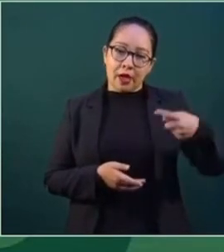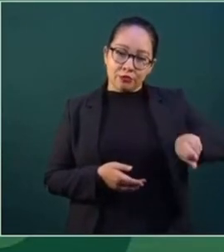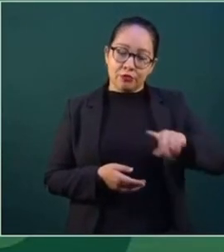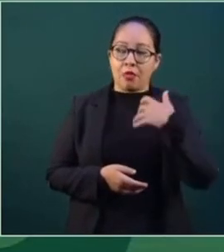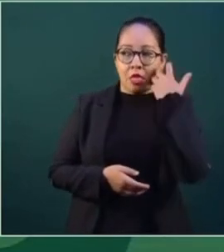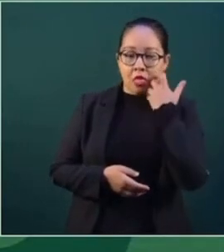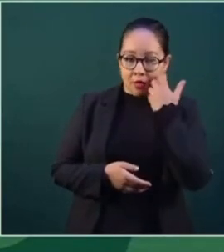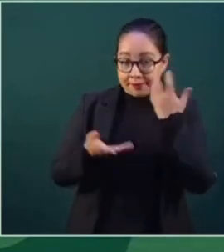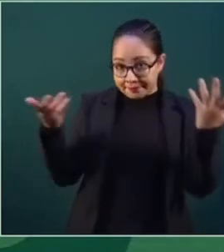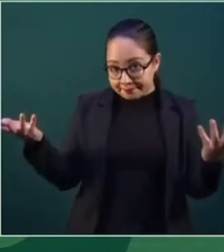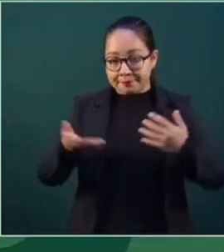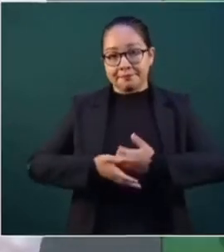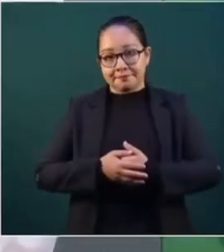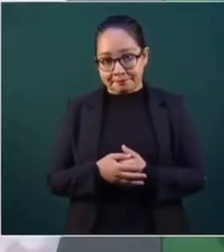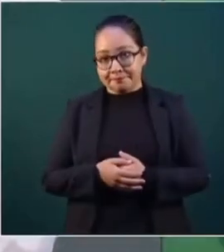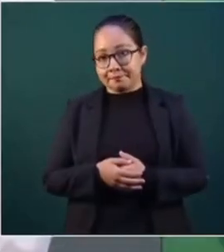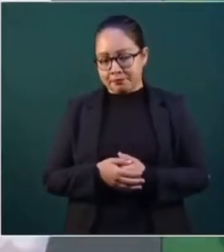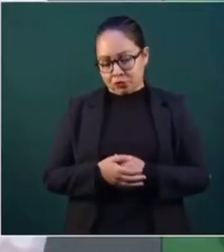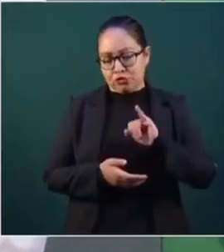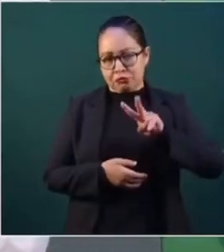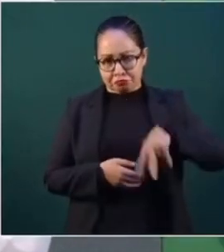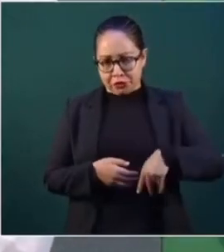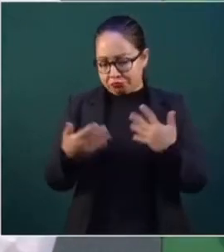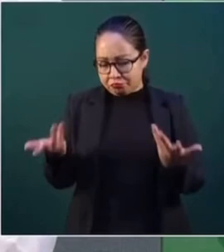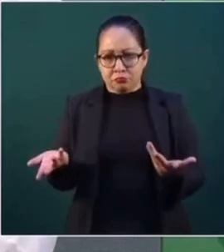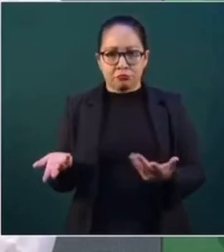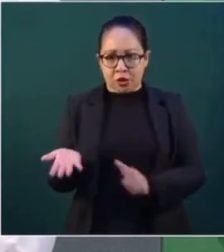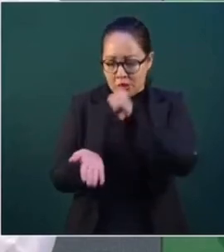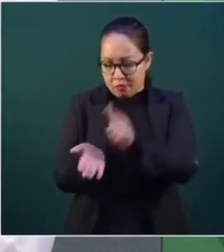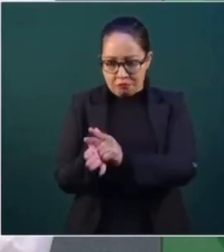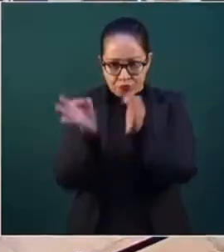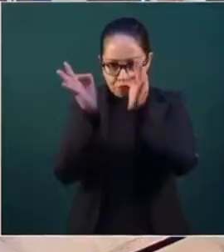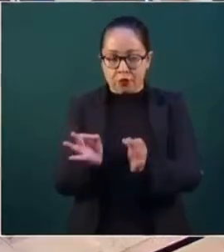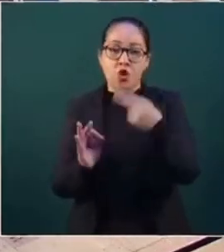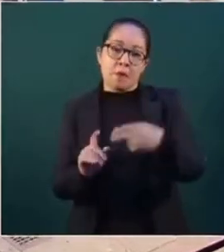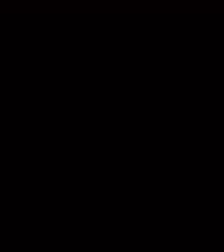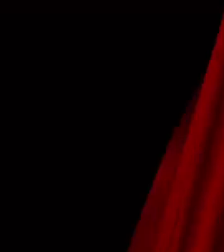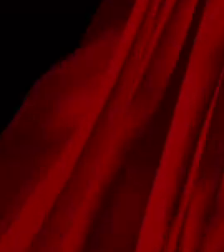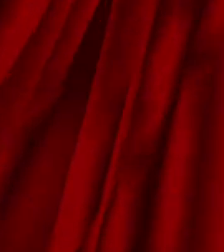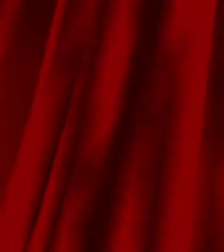fe. Sí se va a poder legalmente que se llame gas bienestar.